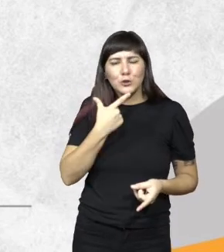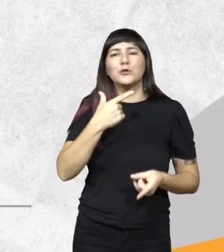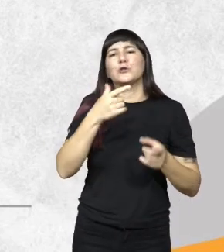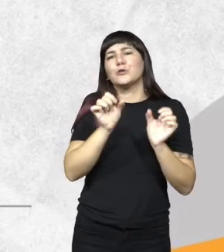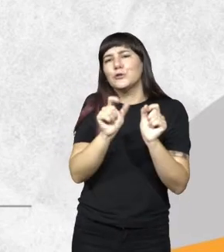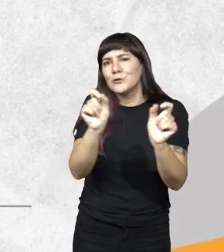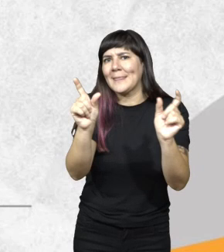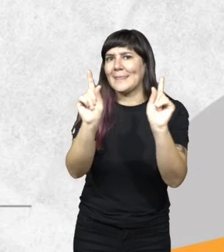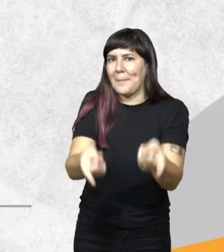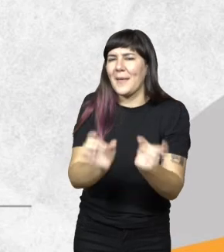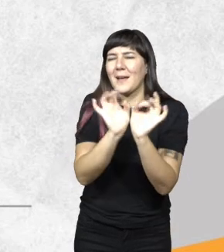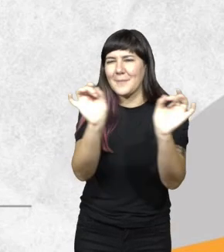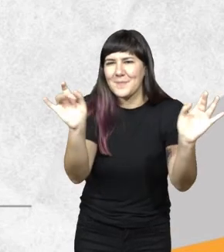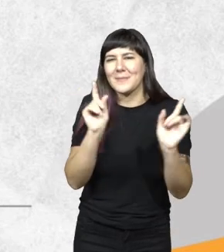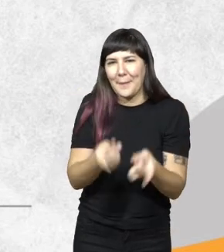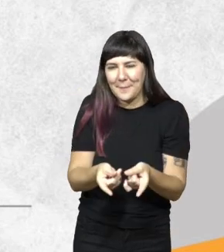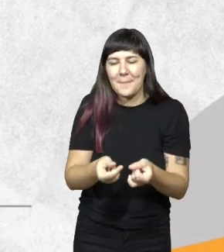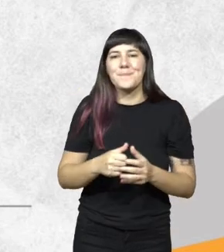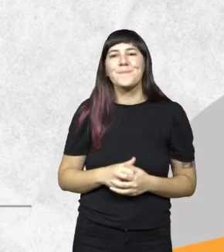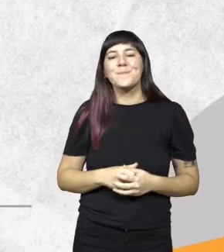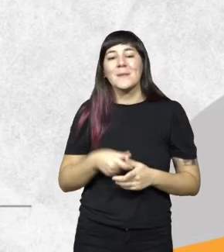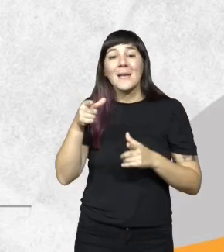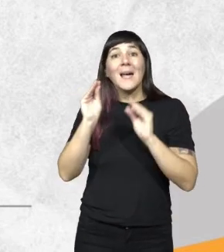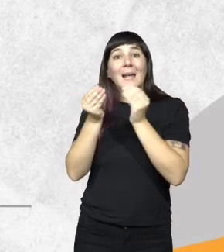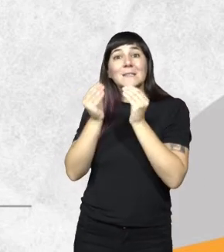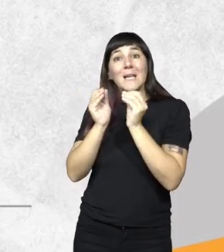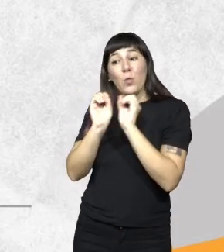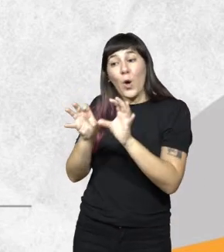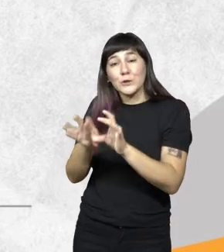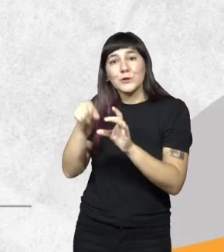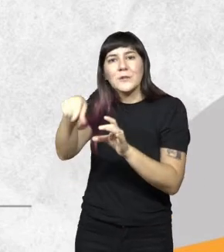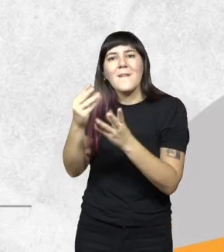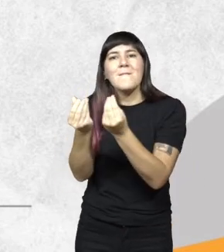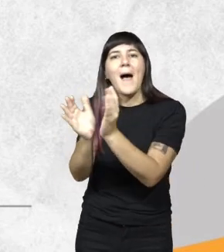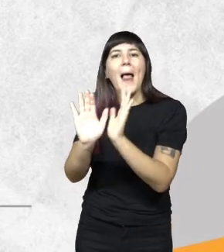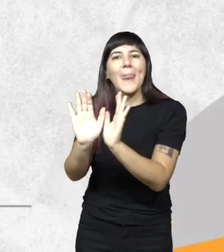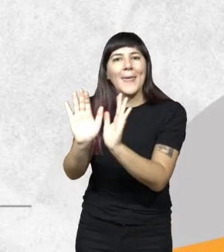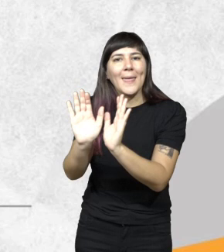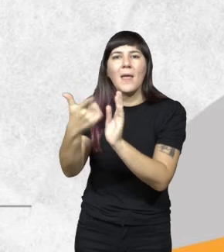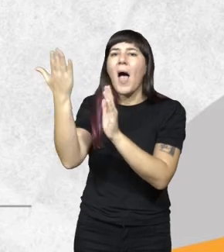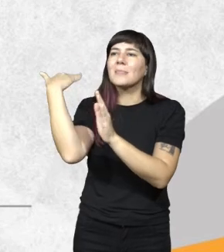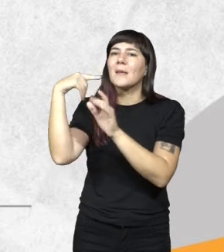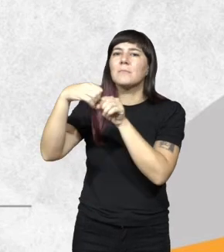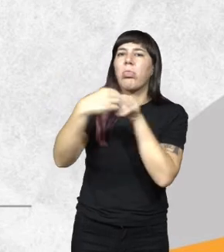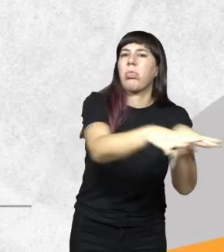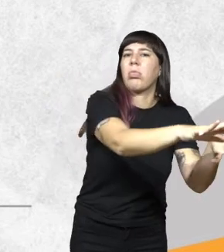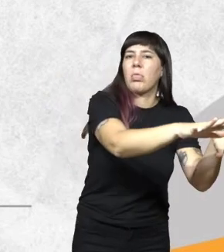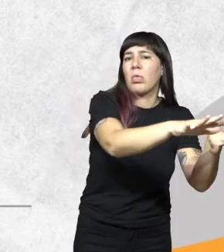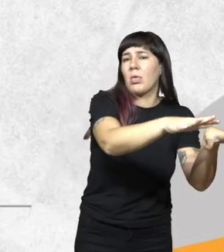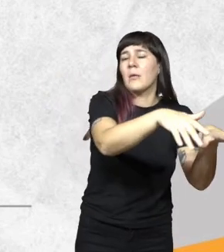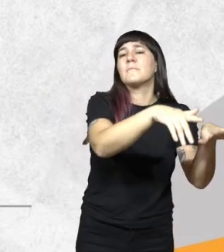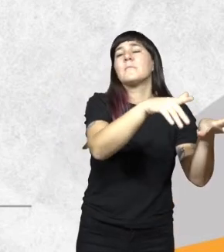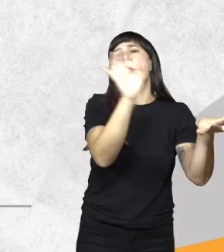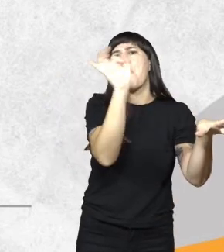en aquellas fracciones de residuos que son valorizables y que hasta el momento iban al vertedero o en el peor de los casos,